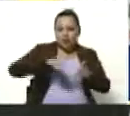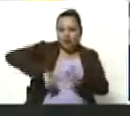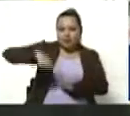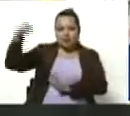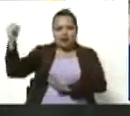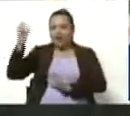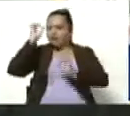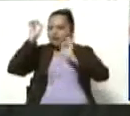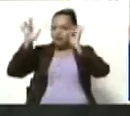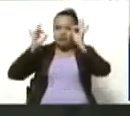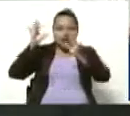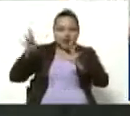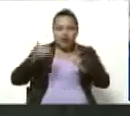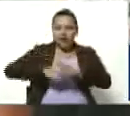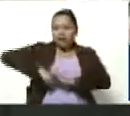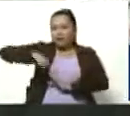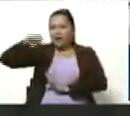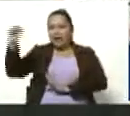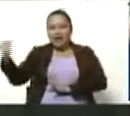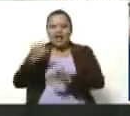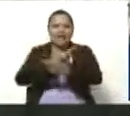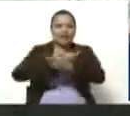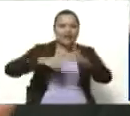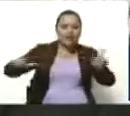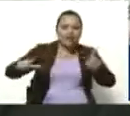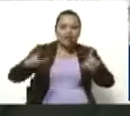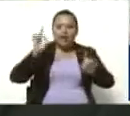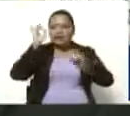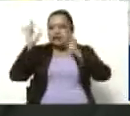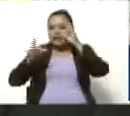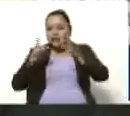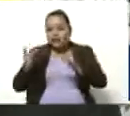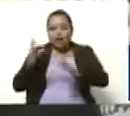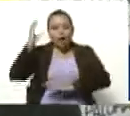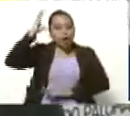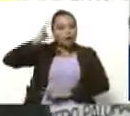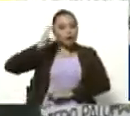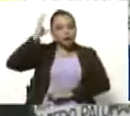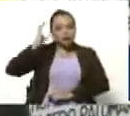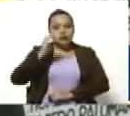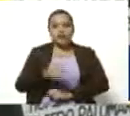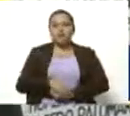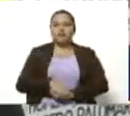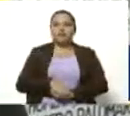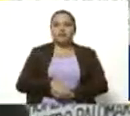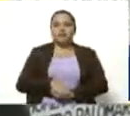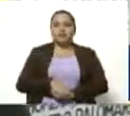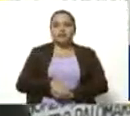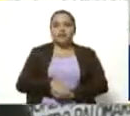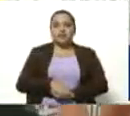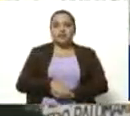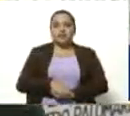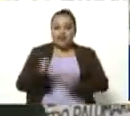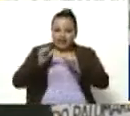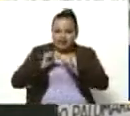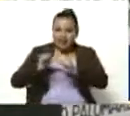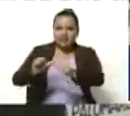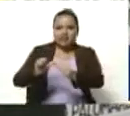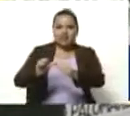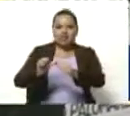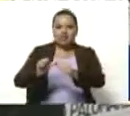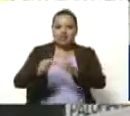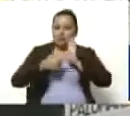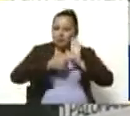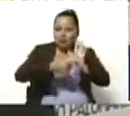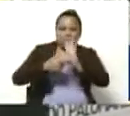espada creativa, una espada redentora, una espada liberadora, una espada concientizadora. Y que sigan blandidas todas